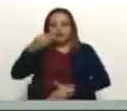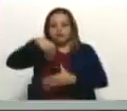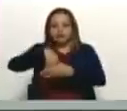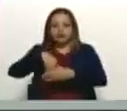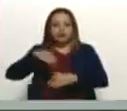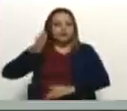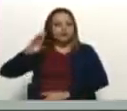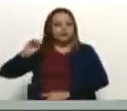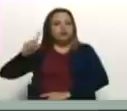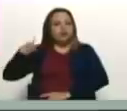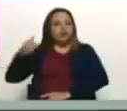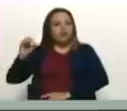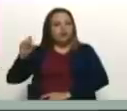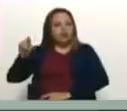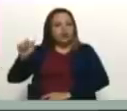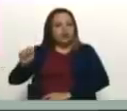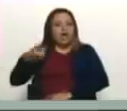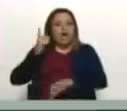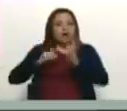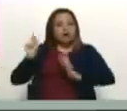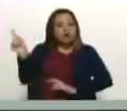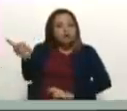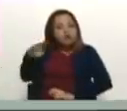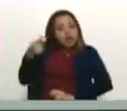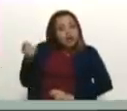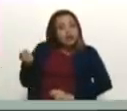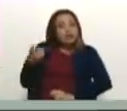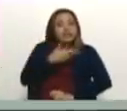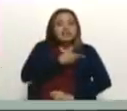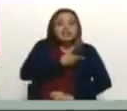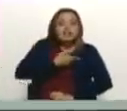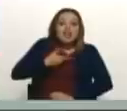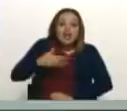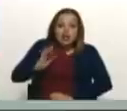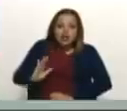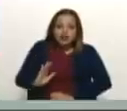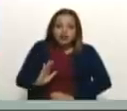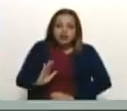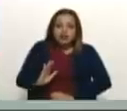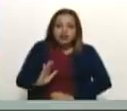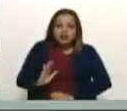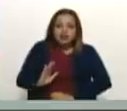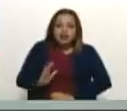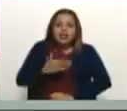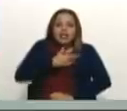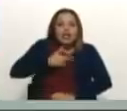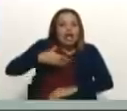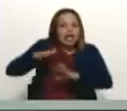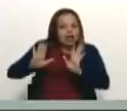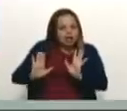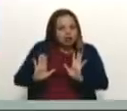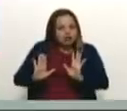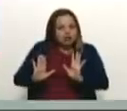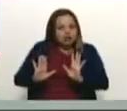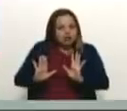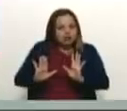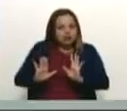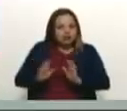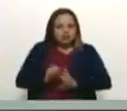si alguien de ustedes quiere, aspira que